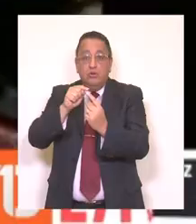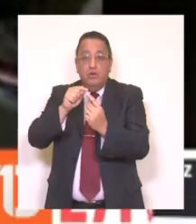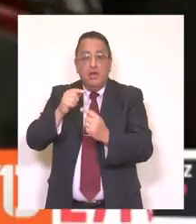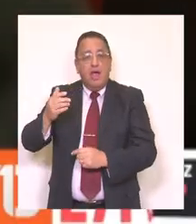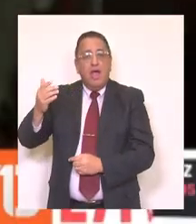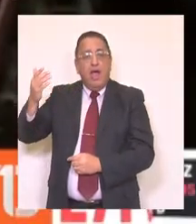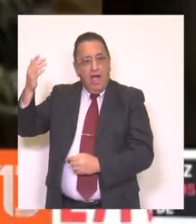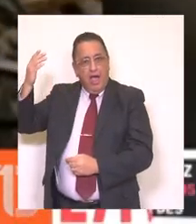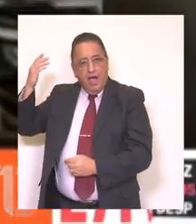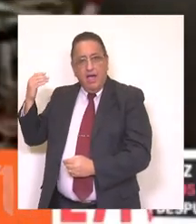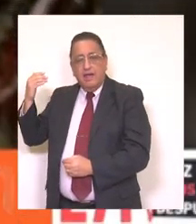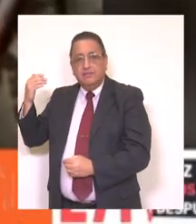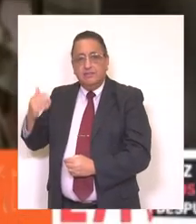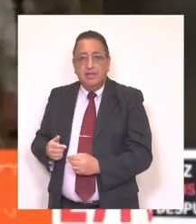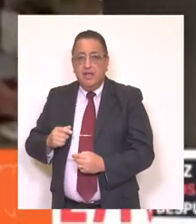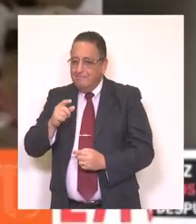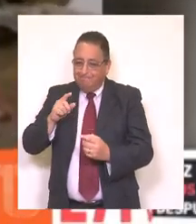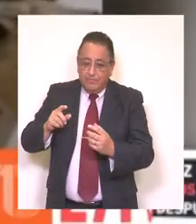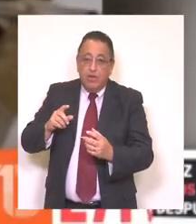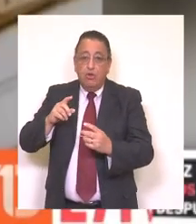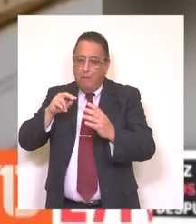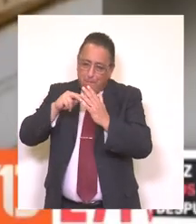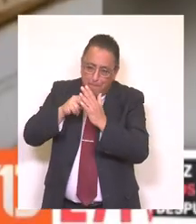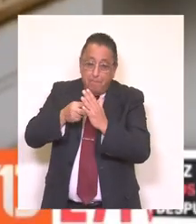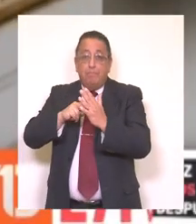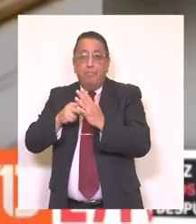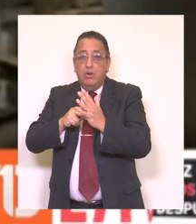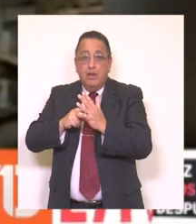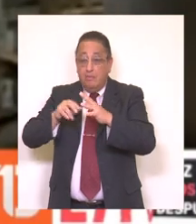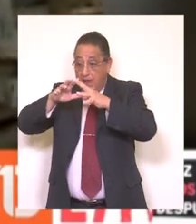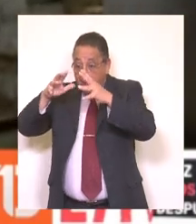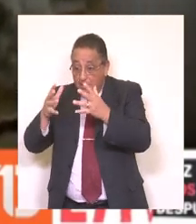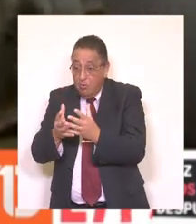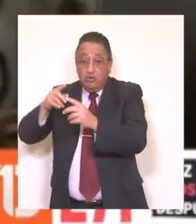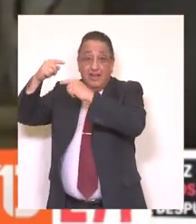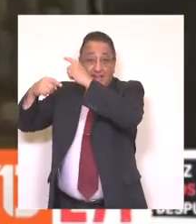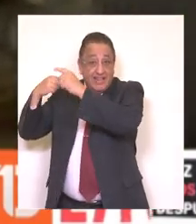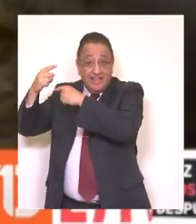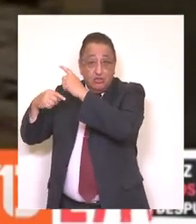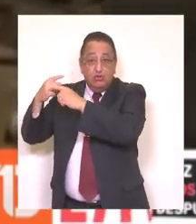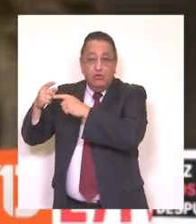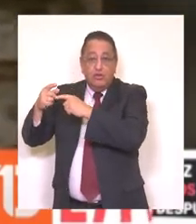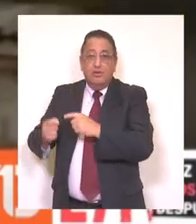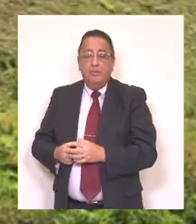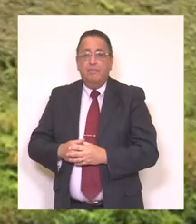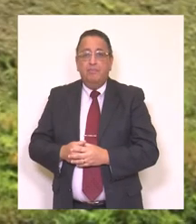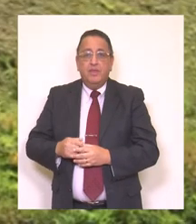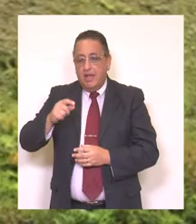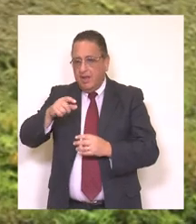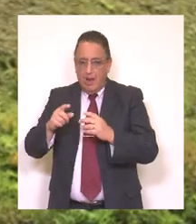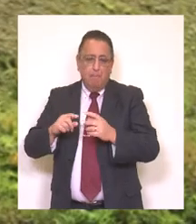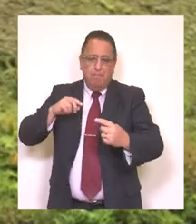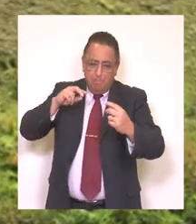En el pasado nos hemos enfrentado a uno de los mayores sismos en la historia de la humanidad. Hemos